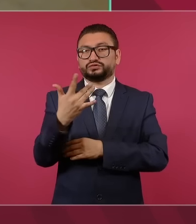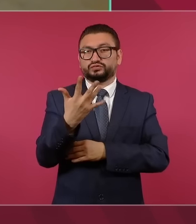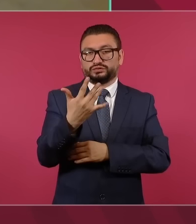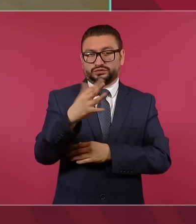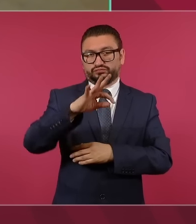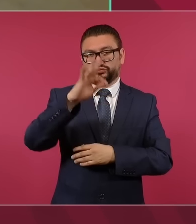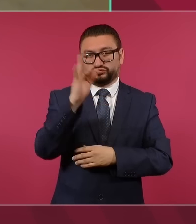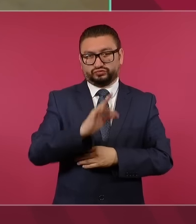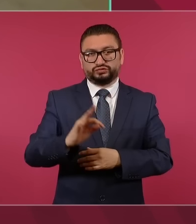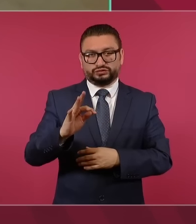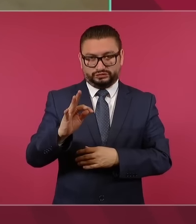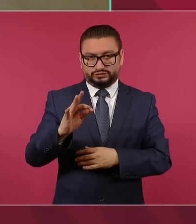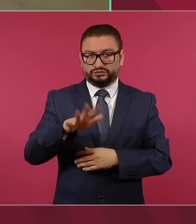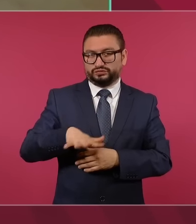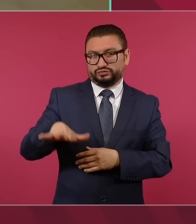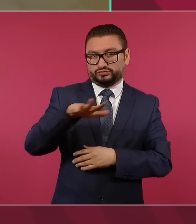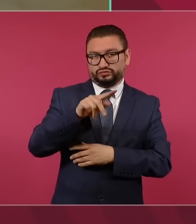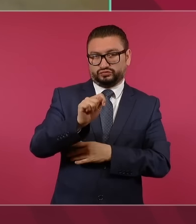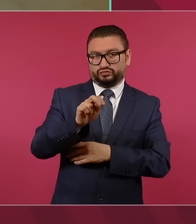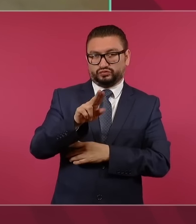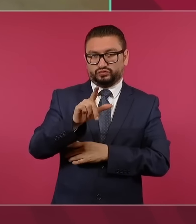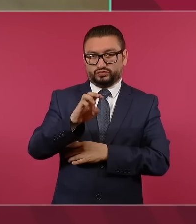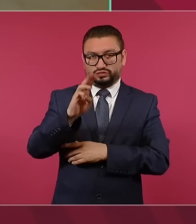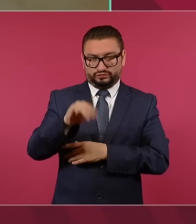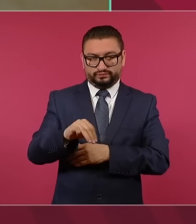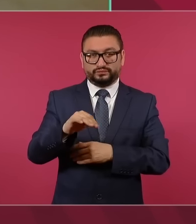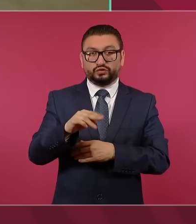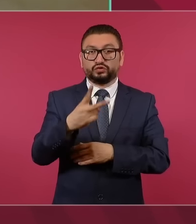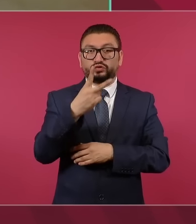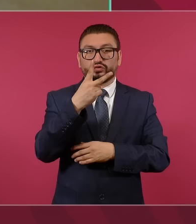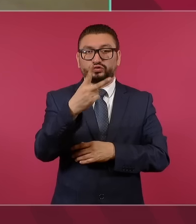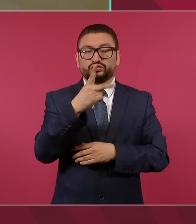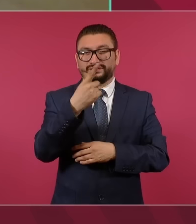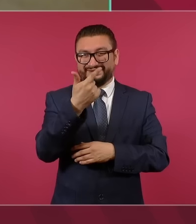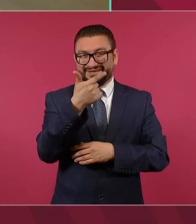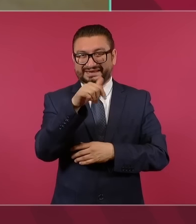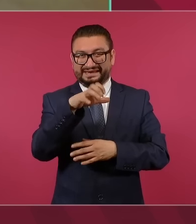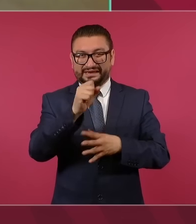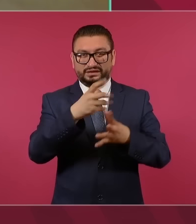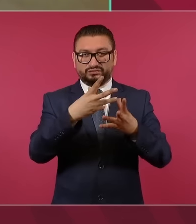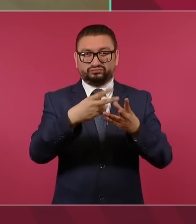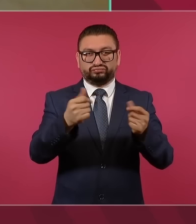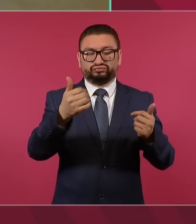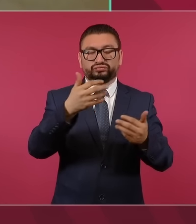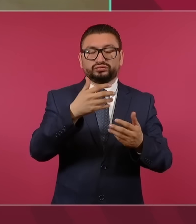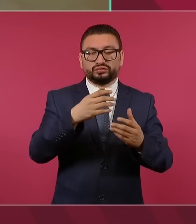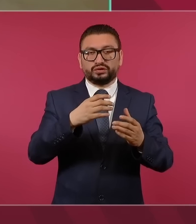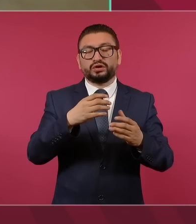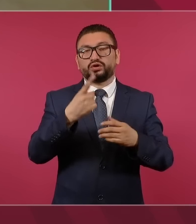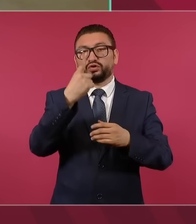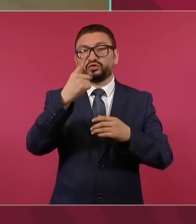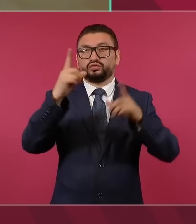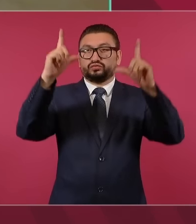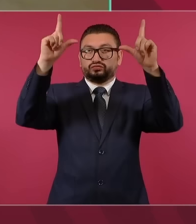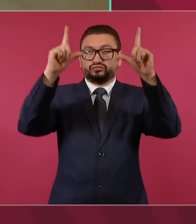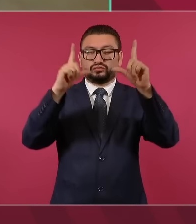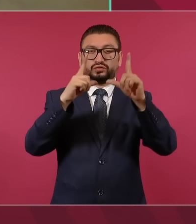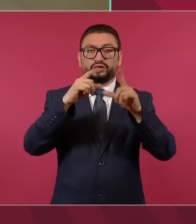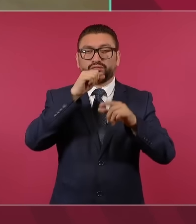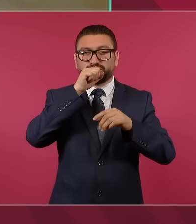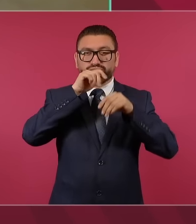% en Tulum, dos fugas de gas y un espectacular caído.